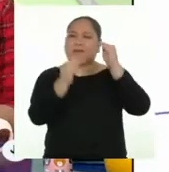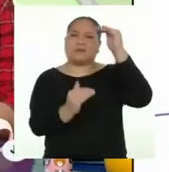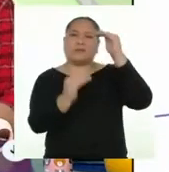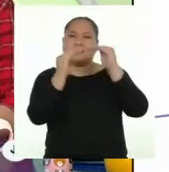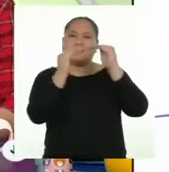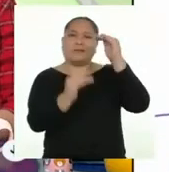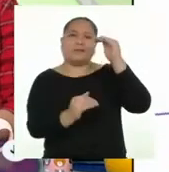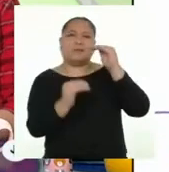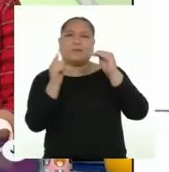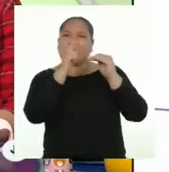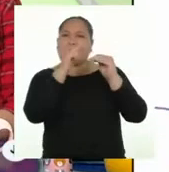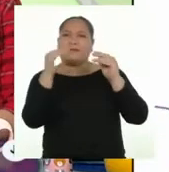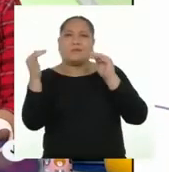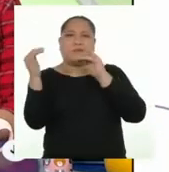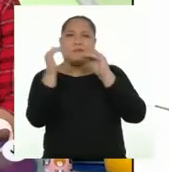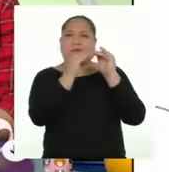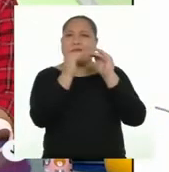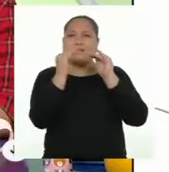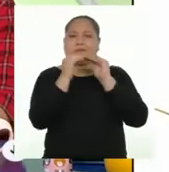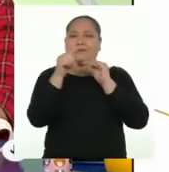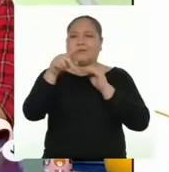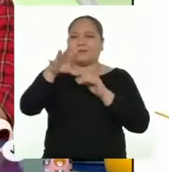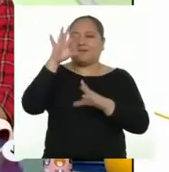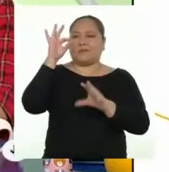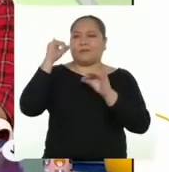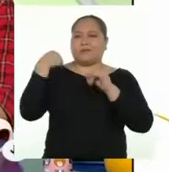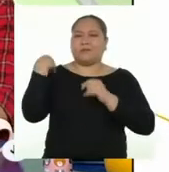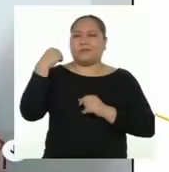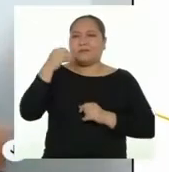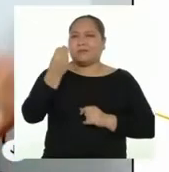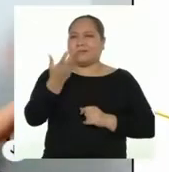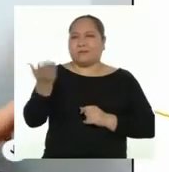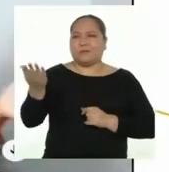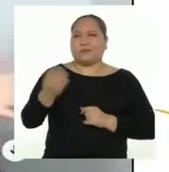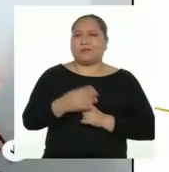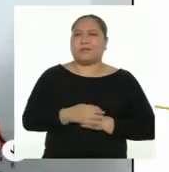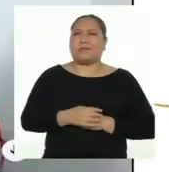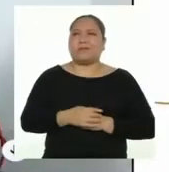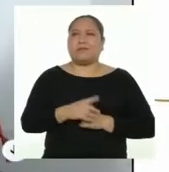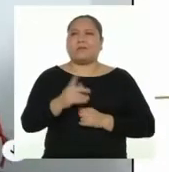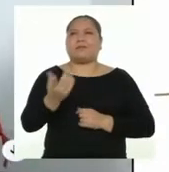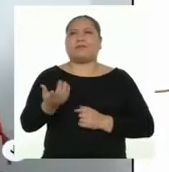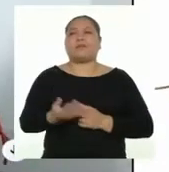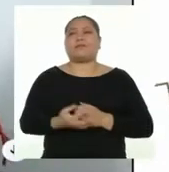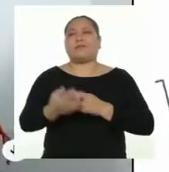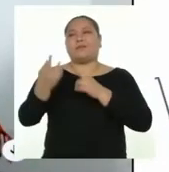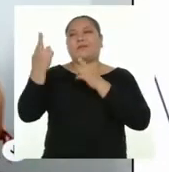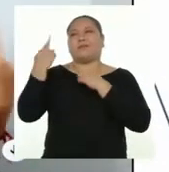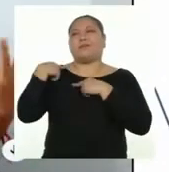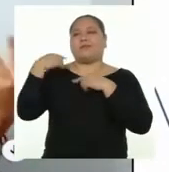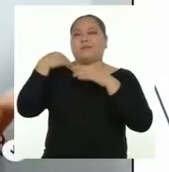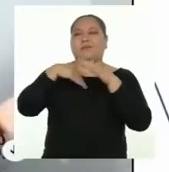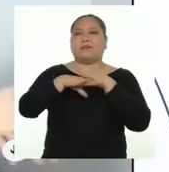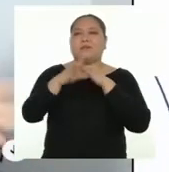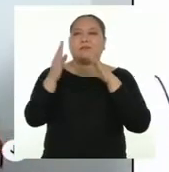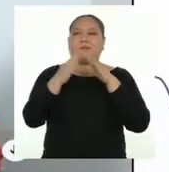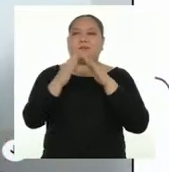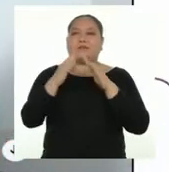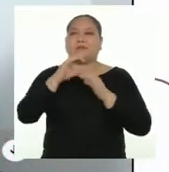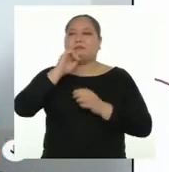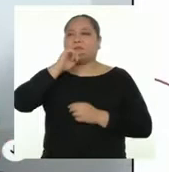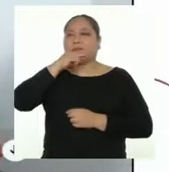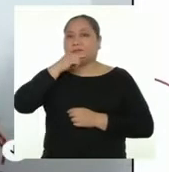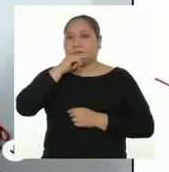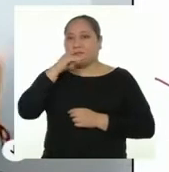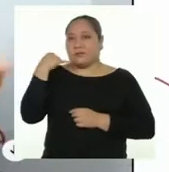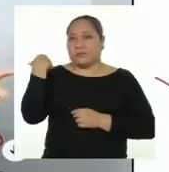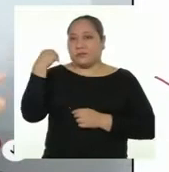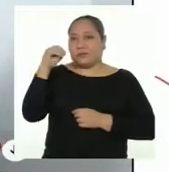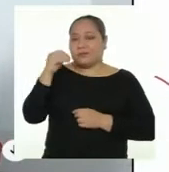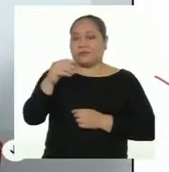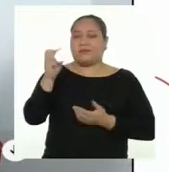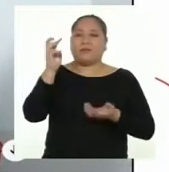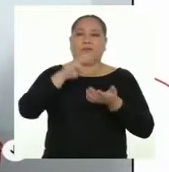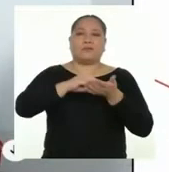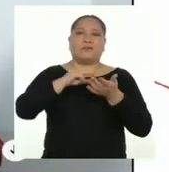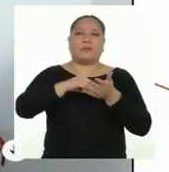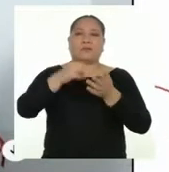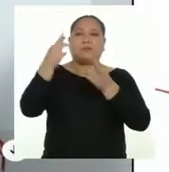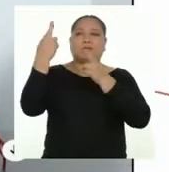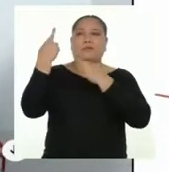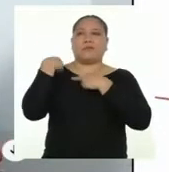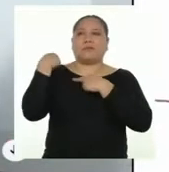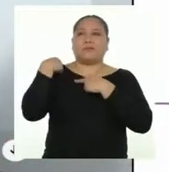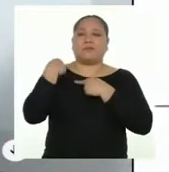de equidad han detectado entre las adolescentes y los adolescentes? En las tareas del hogar, un adolescente mujer tiene más